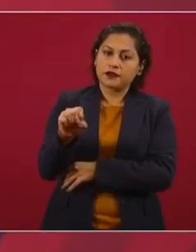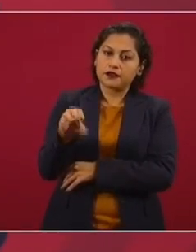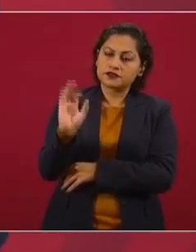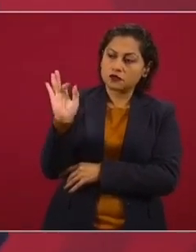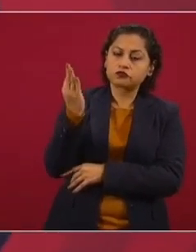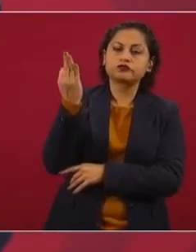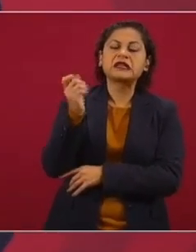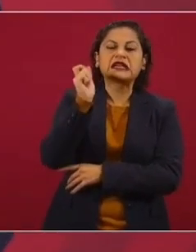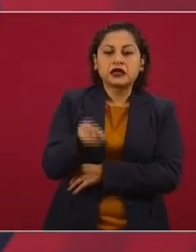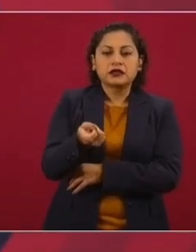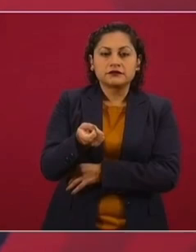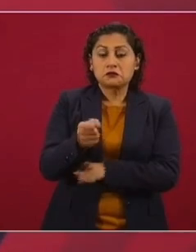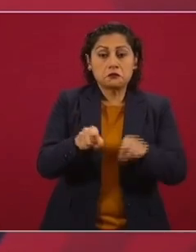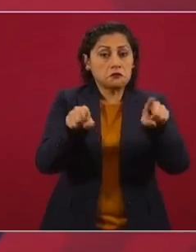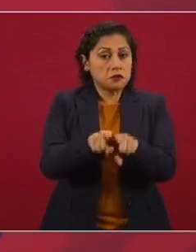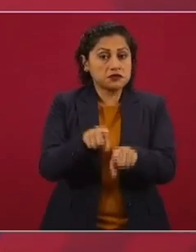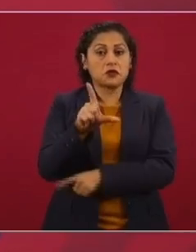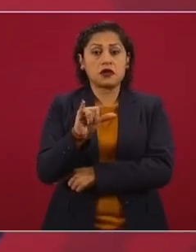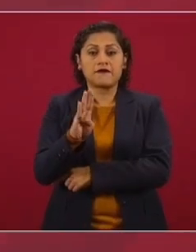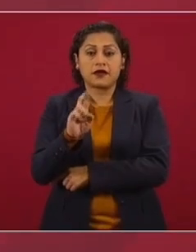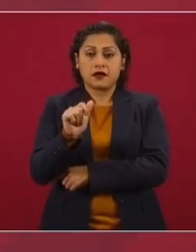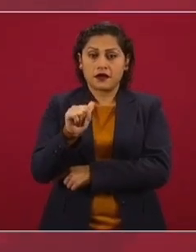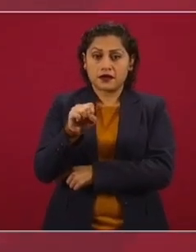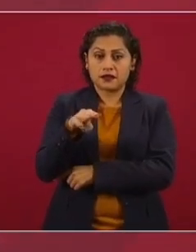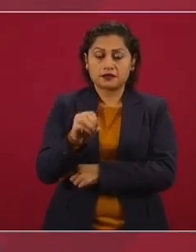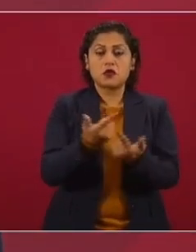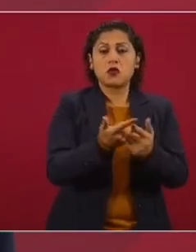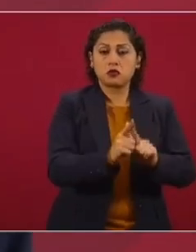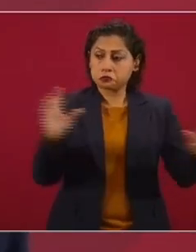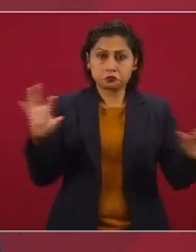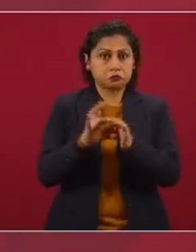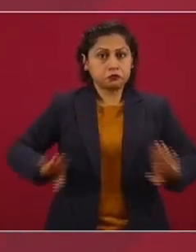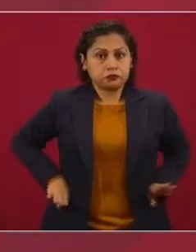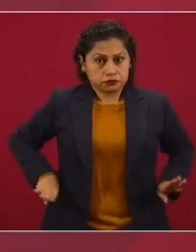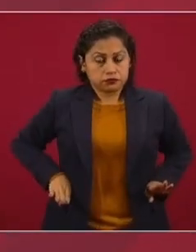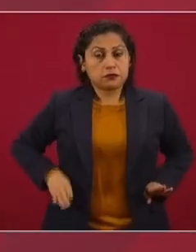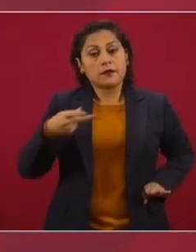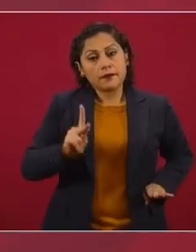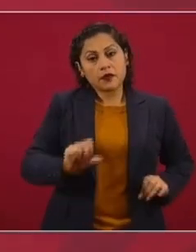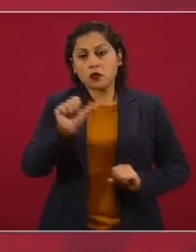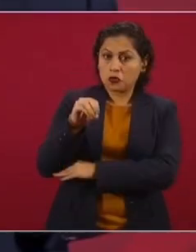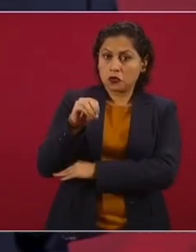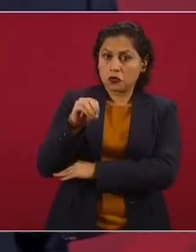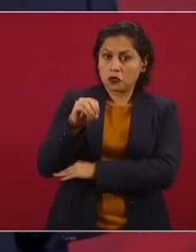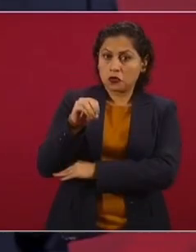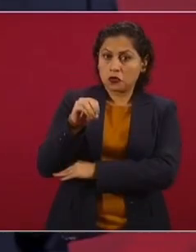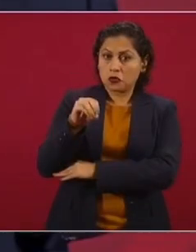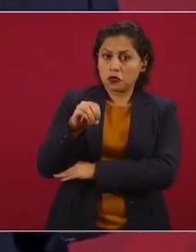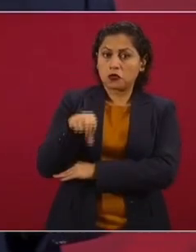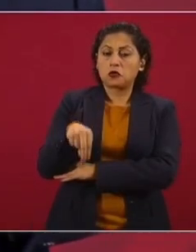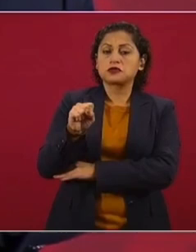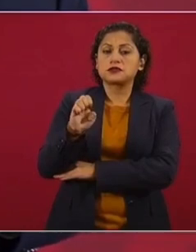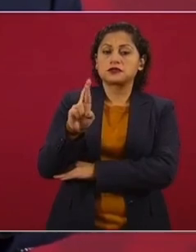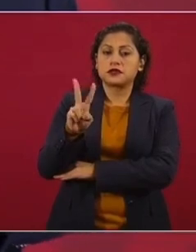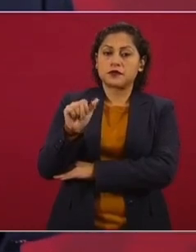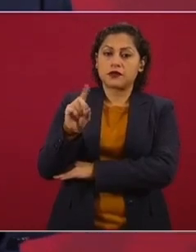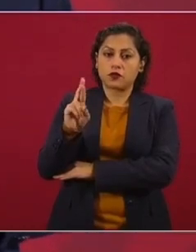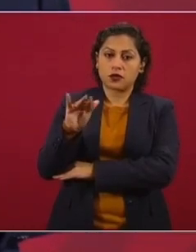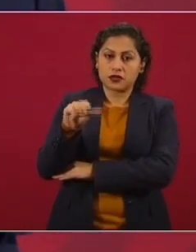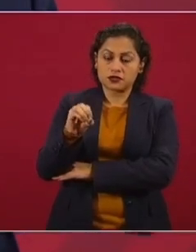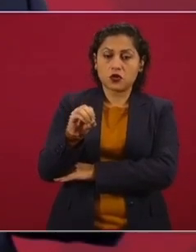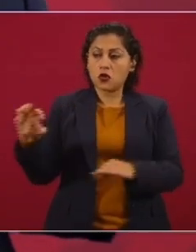el liberalismo. Así ha sucedido en la historia de México. Y que el conservadurismo está vinculado al centralismo.